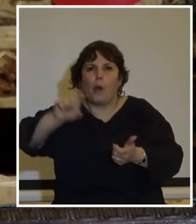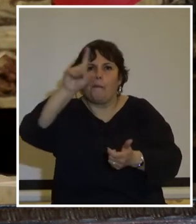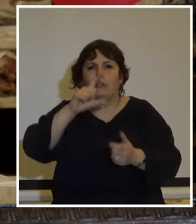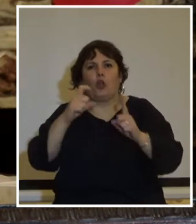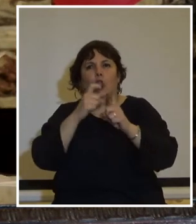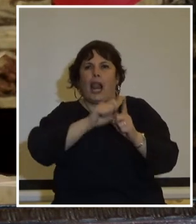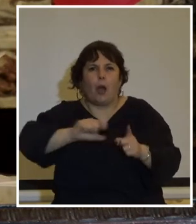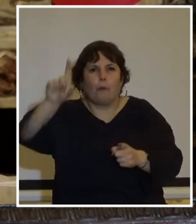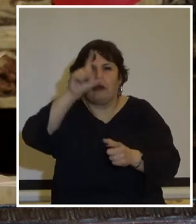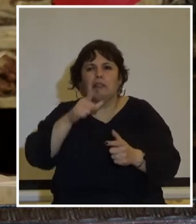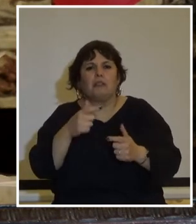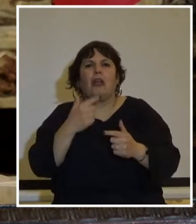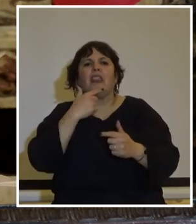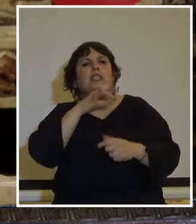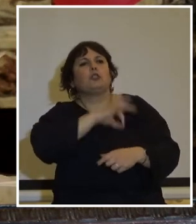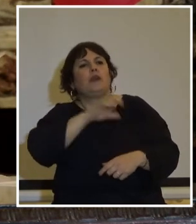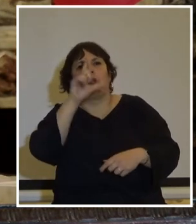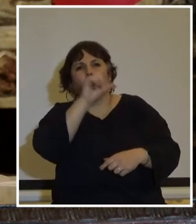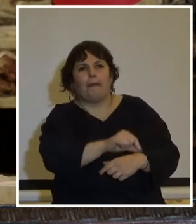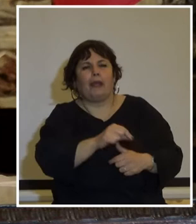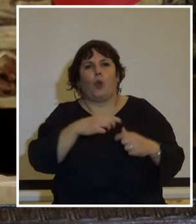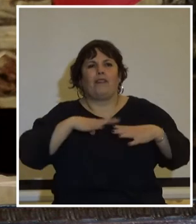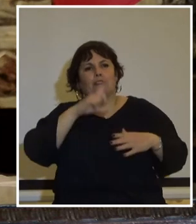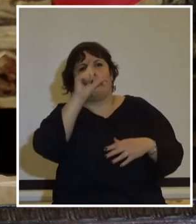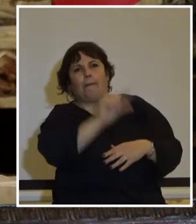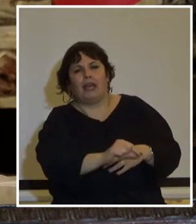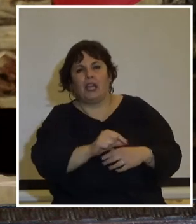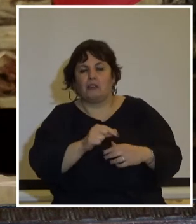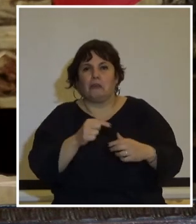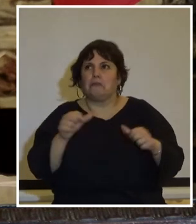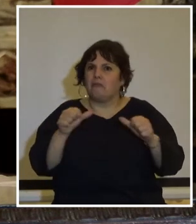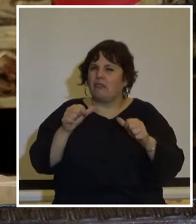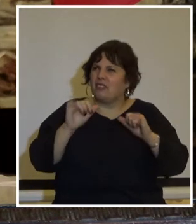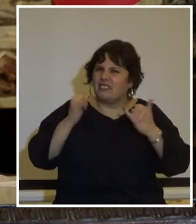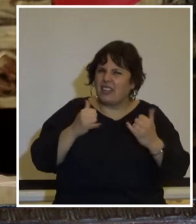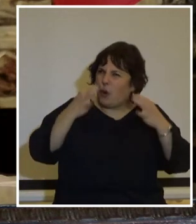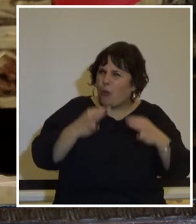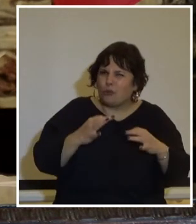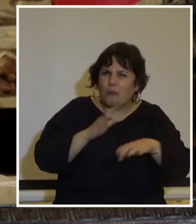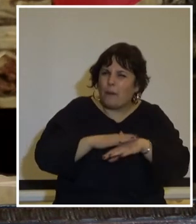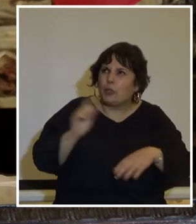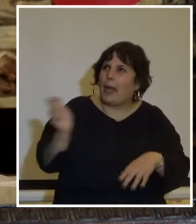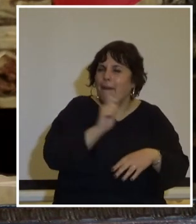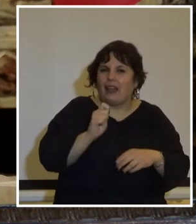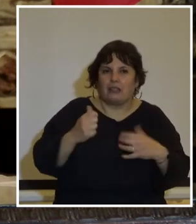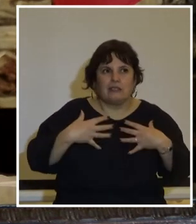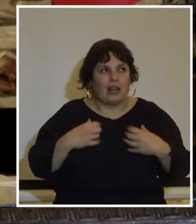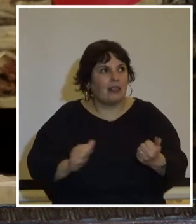dólar se atreve a rebajar salarios y jubilaciones y todo ello en una emergencia sanitaria nacional